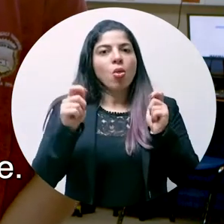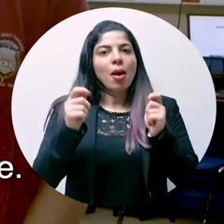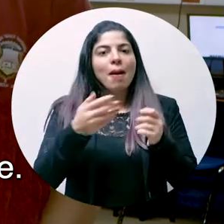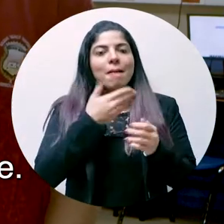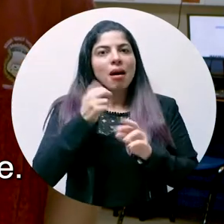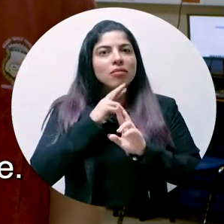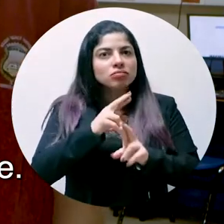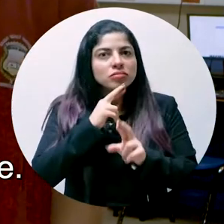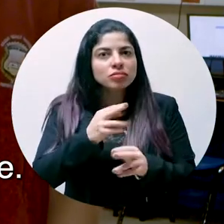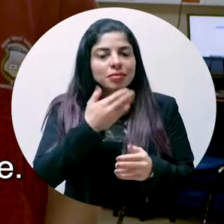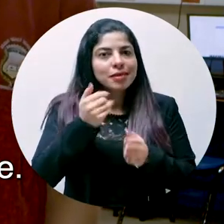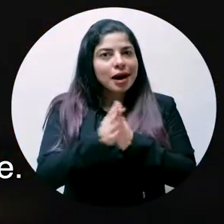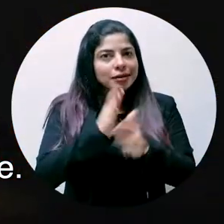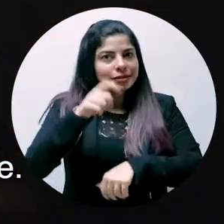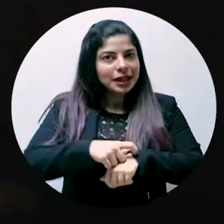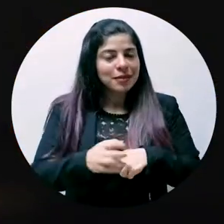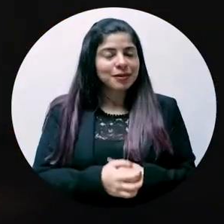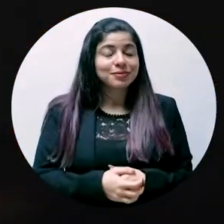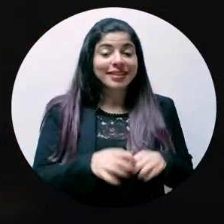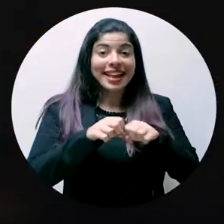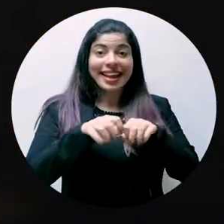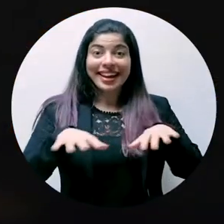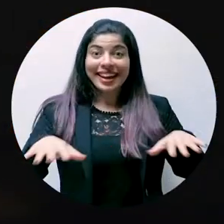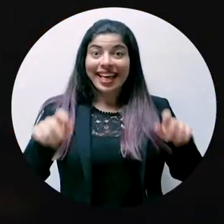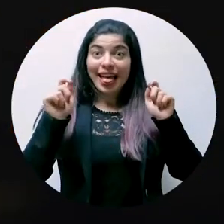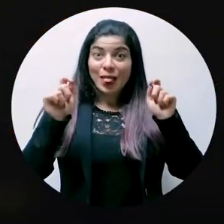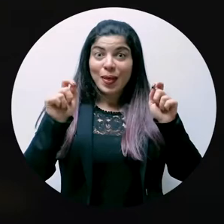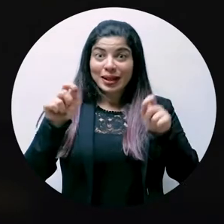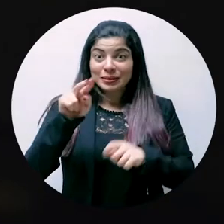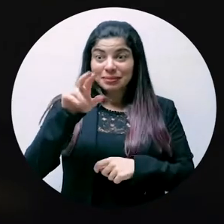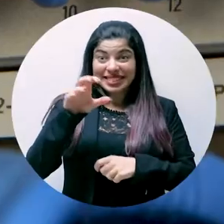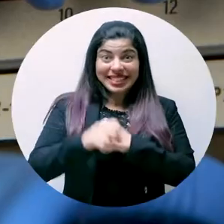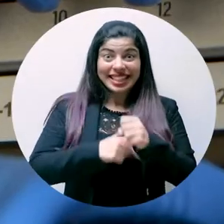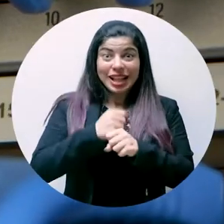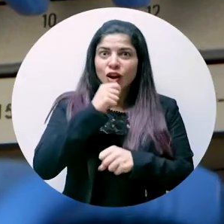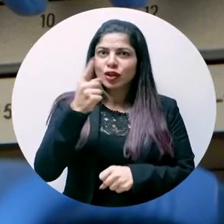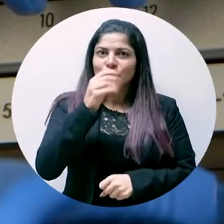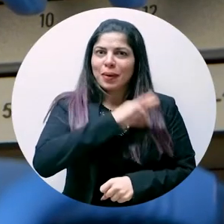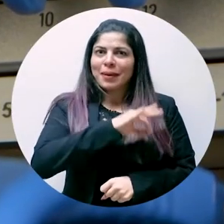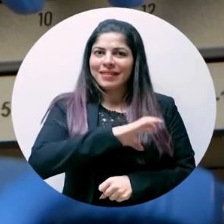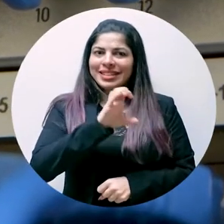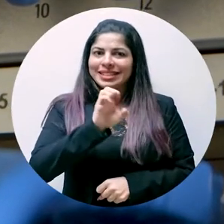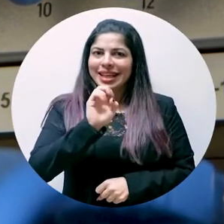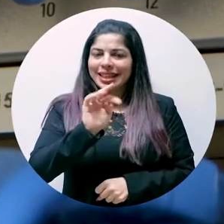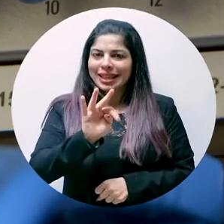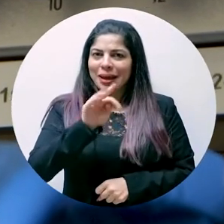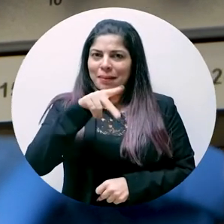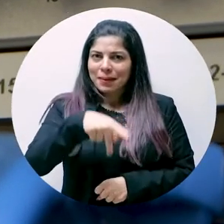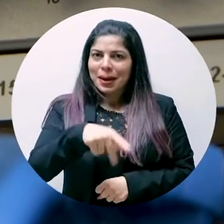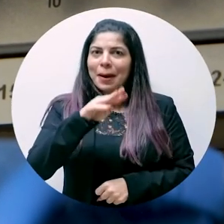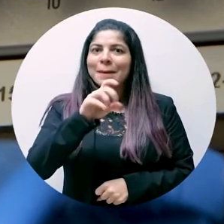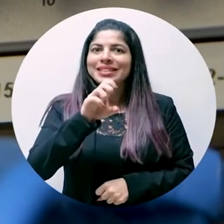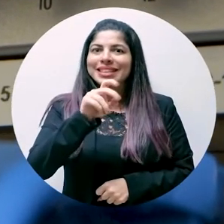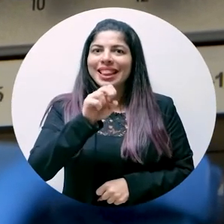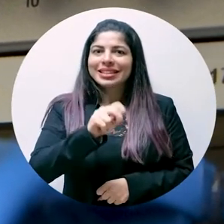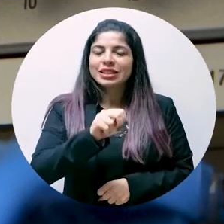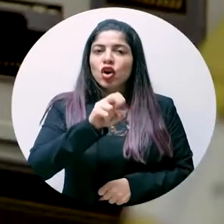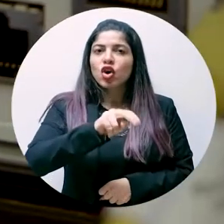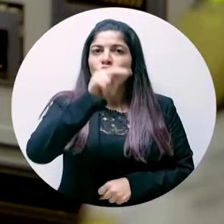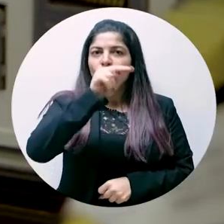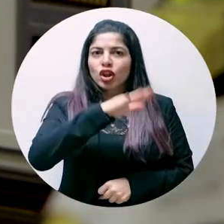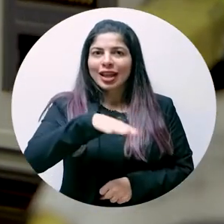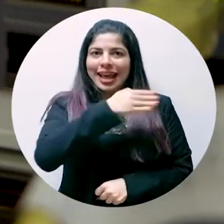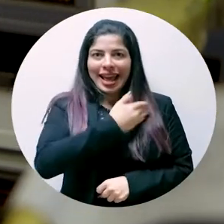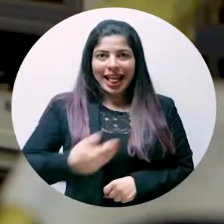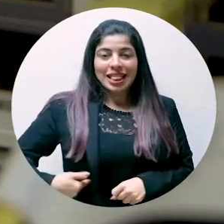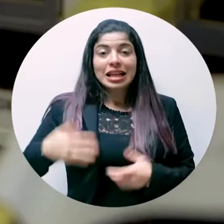una educación más efectiva y más eficiente La red educativa Bicentenario no solo beneficia al CTP de Mercedes Norte en Heredia Sino